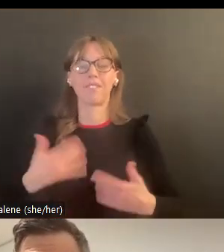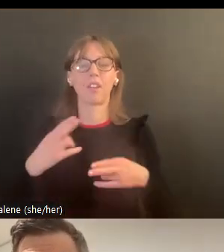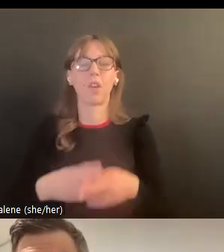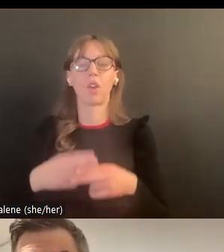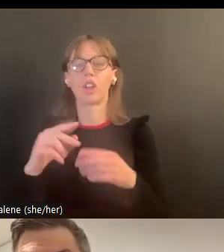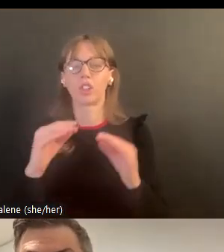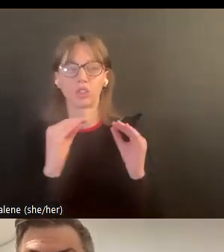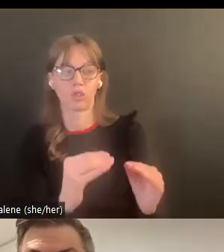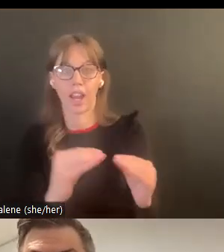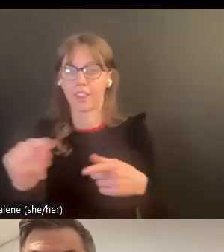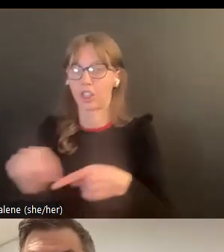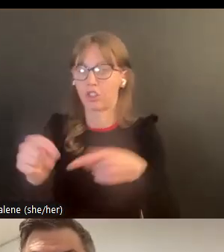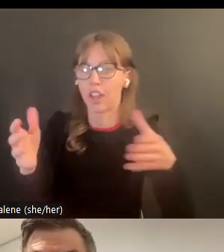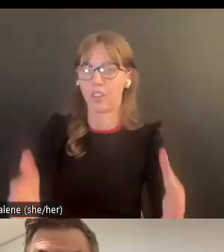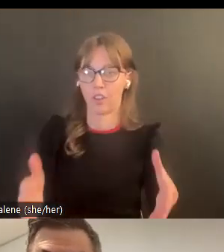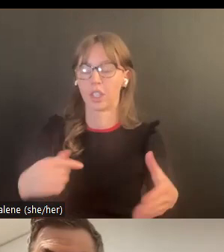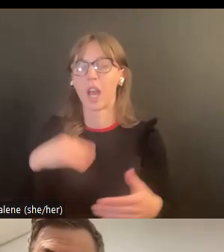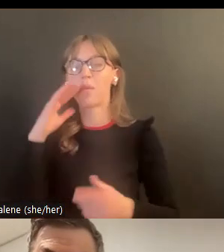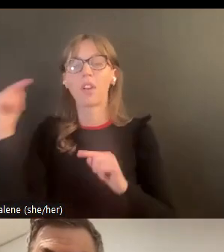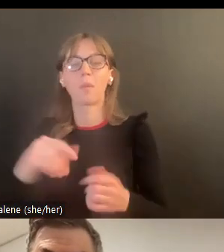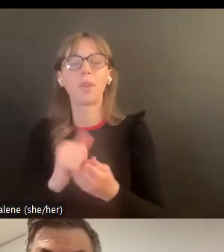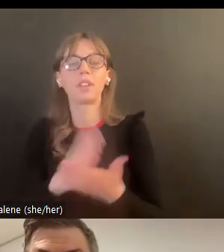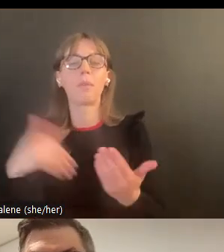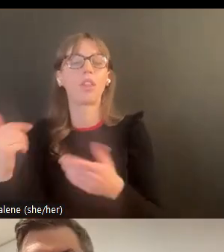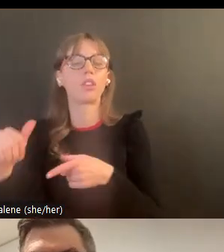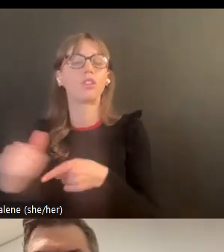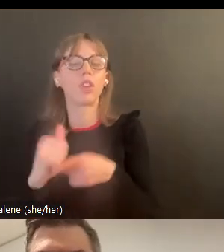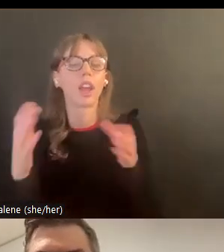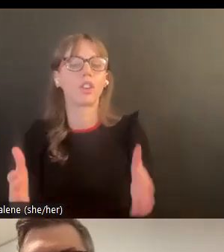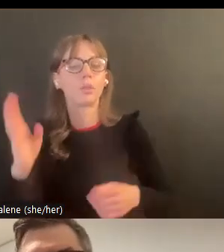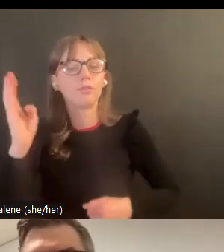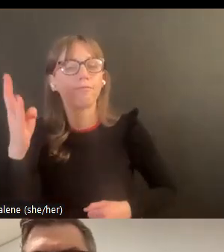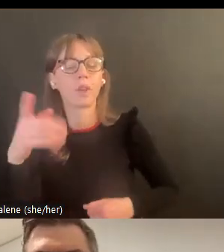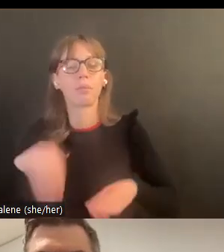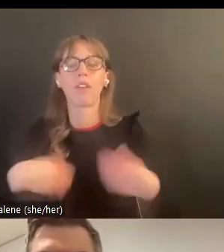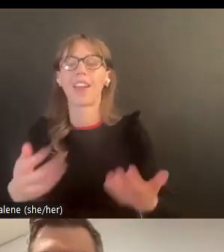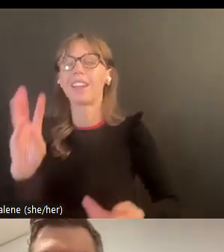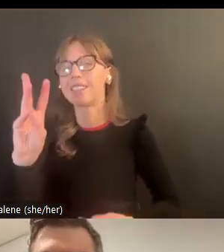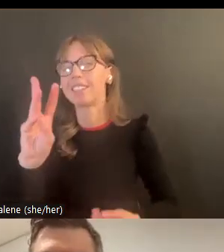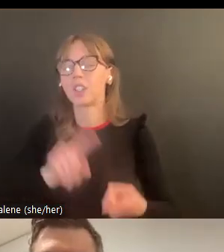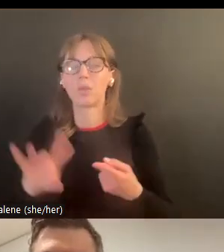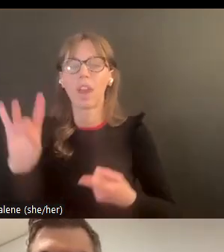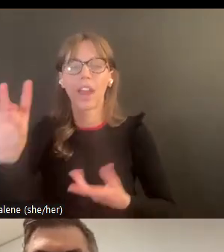luego vamos a hacer un evento para dar capacitación entrenamiento al